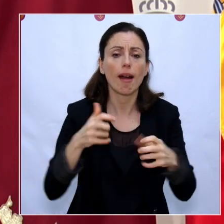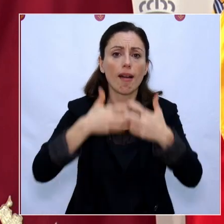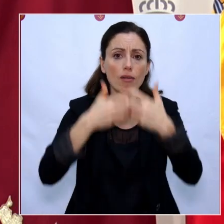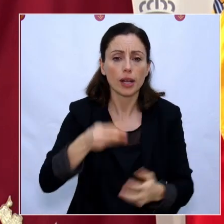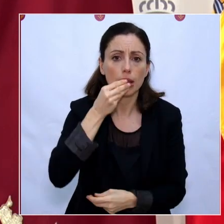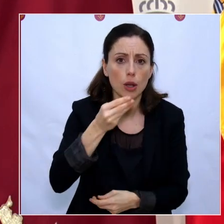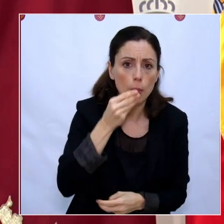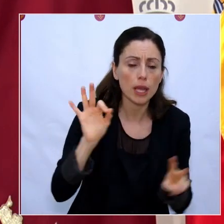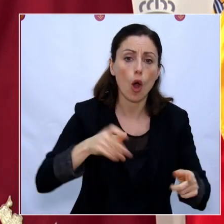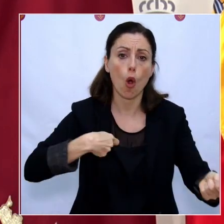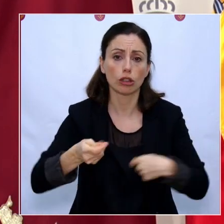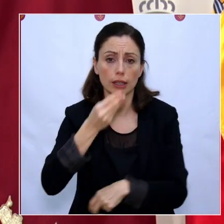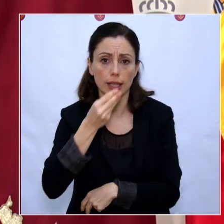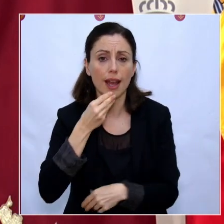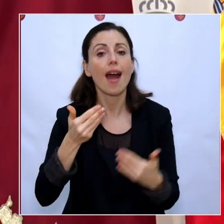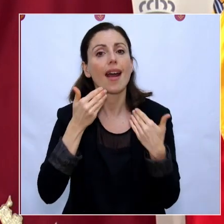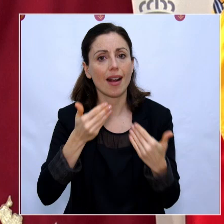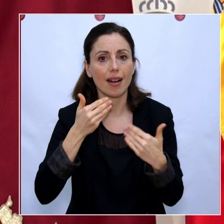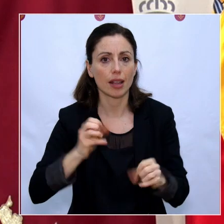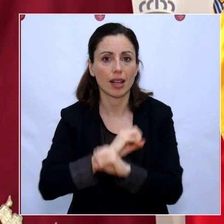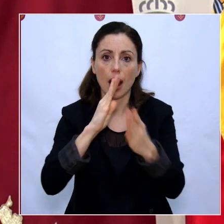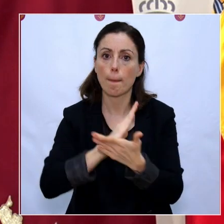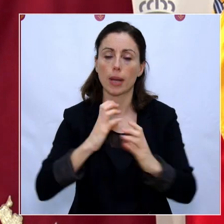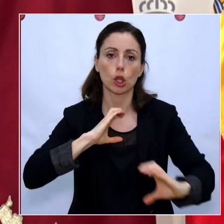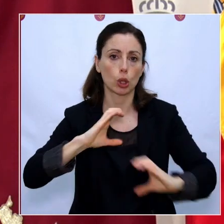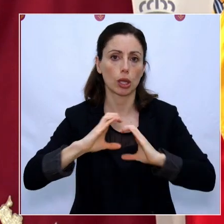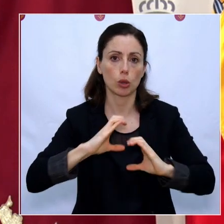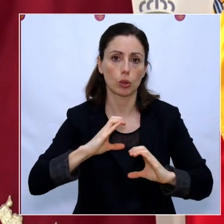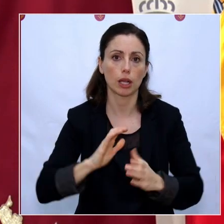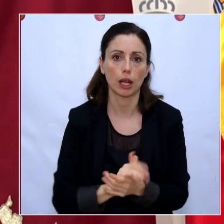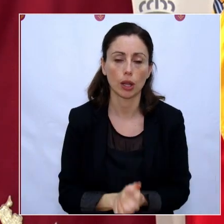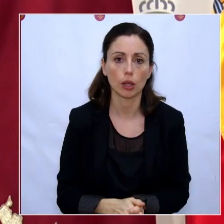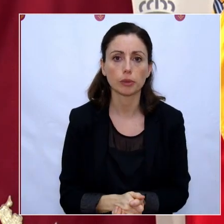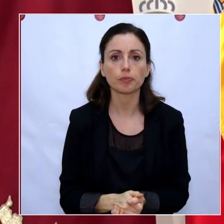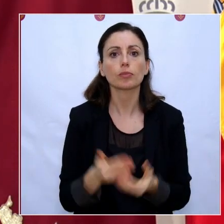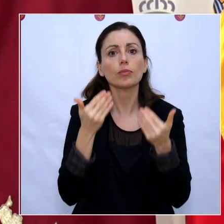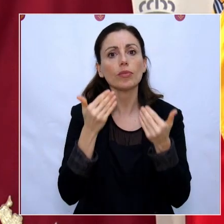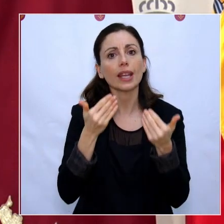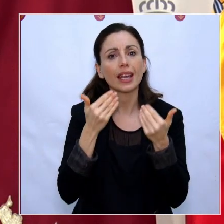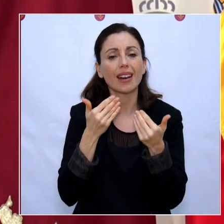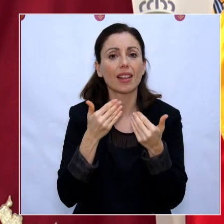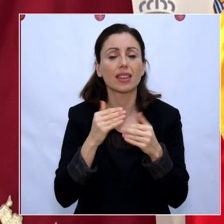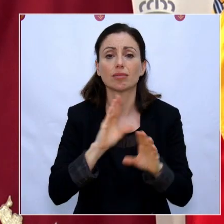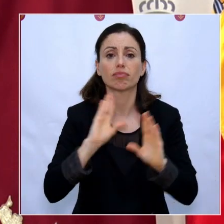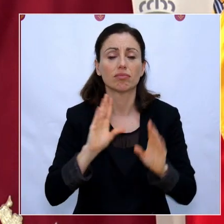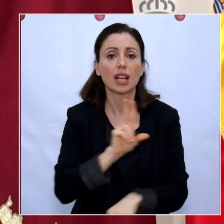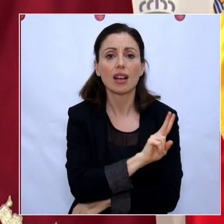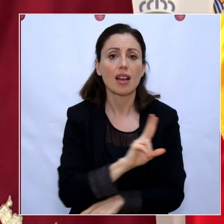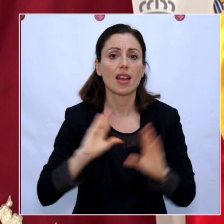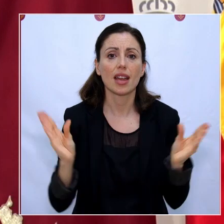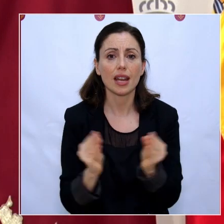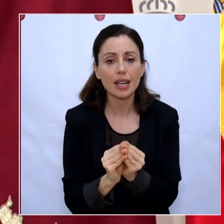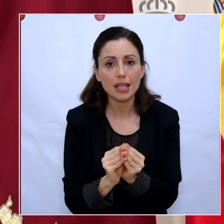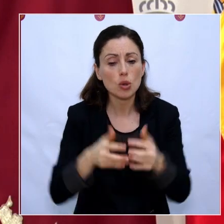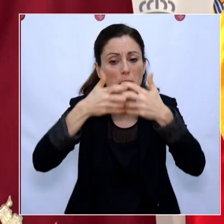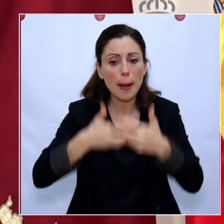alimentación. Gracias, por supuesto, a los medios de comunicación, a los quiosqueros. Gracias, en definitiva, a aquellas industrias o